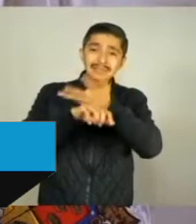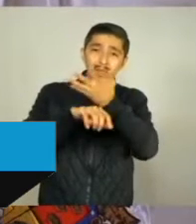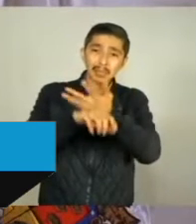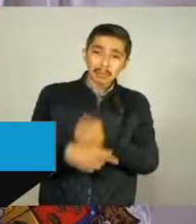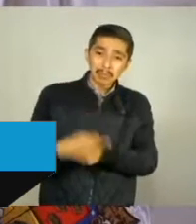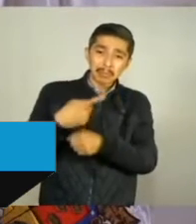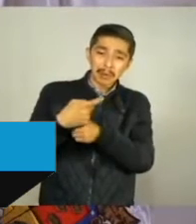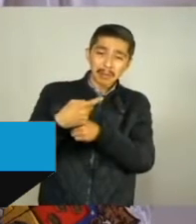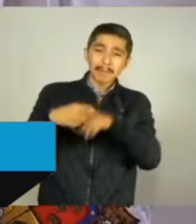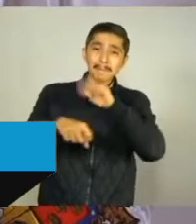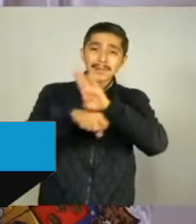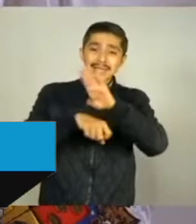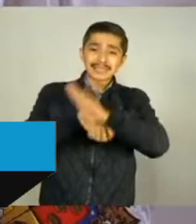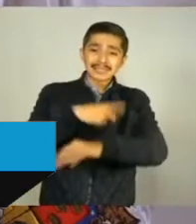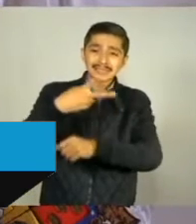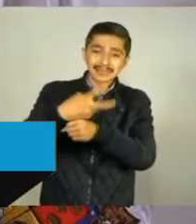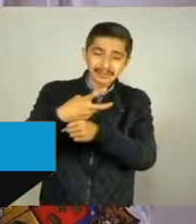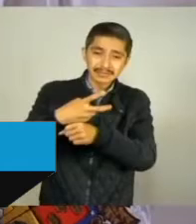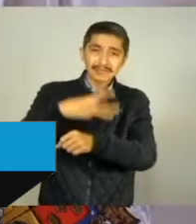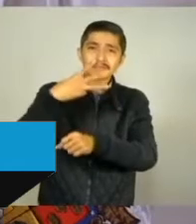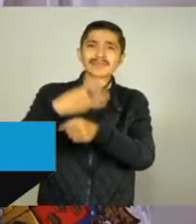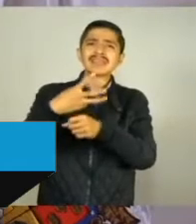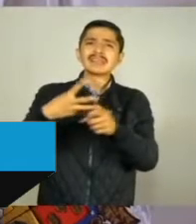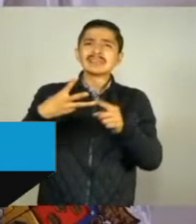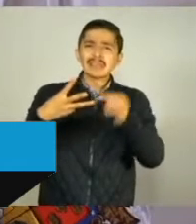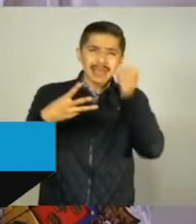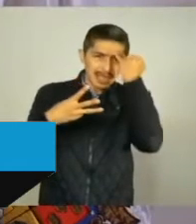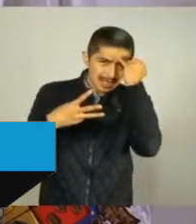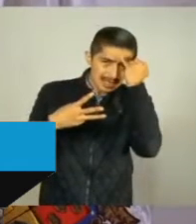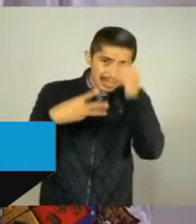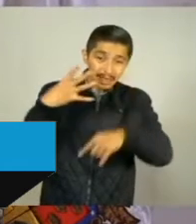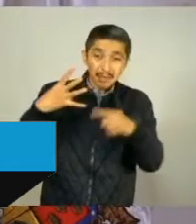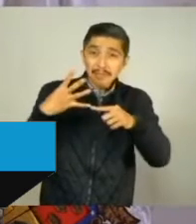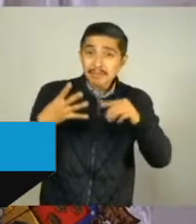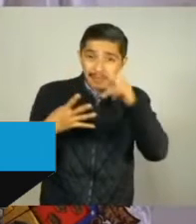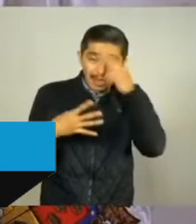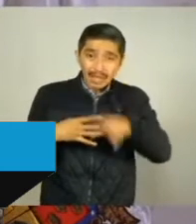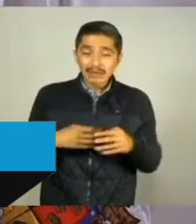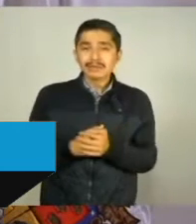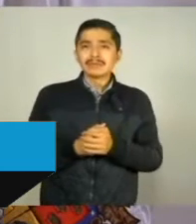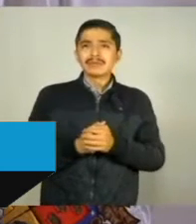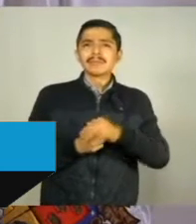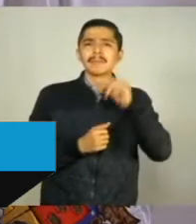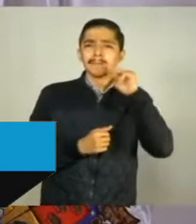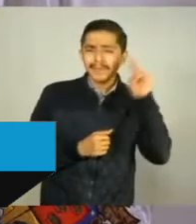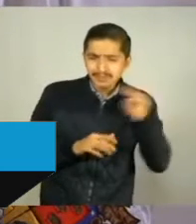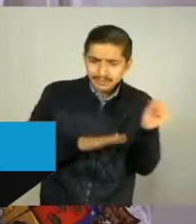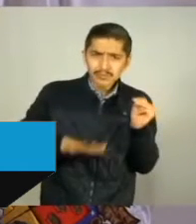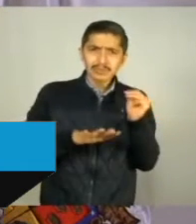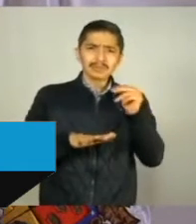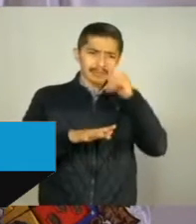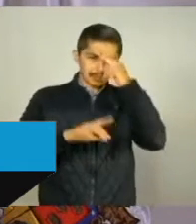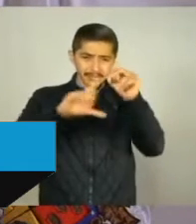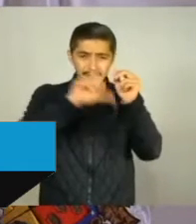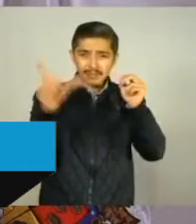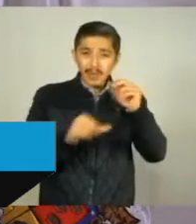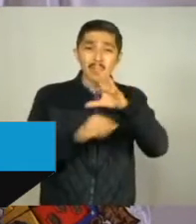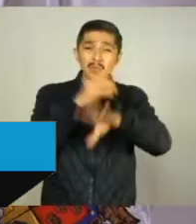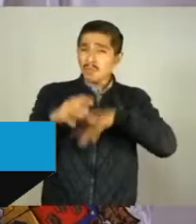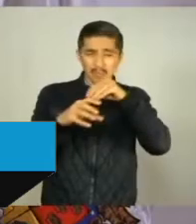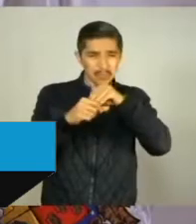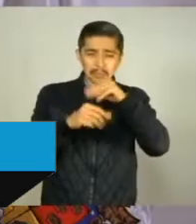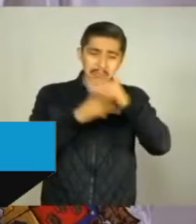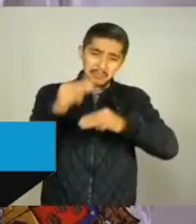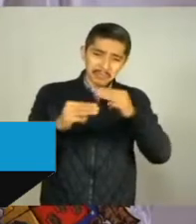se basa en los principios ya mencionados. Primero, adaptarse a la nueva convivencia,